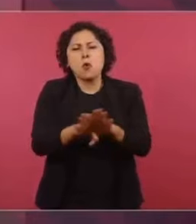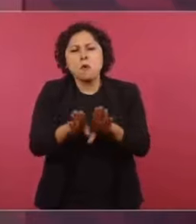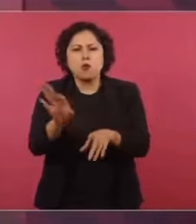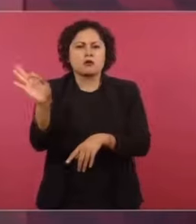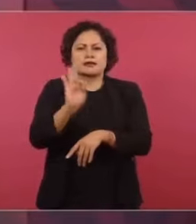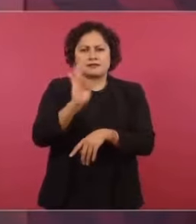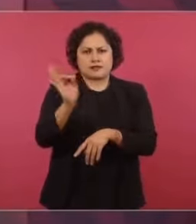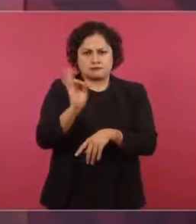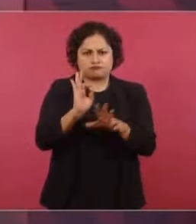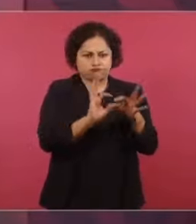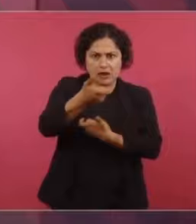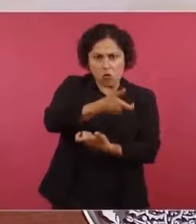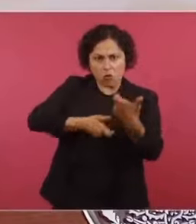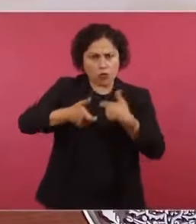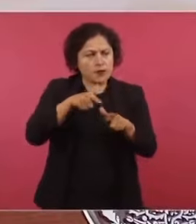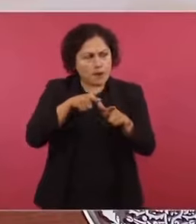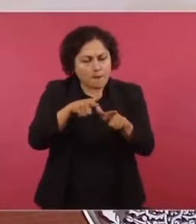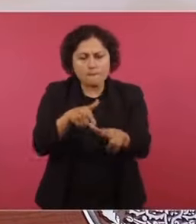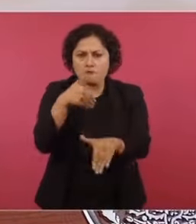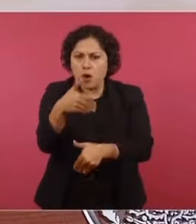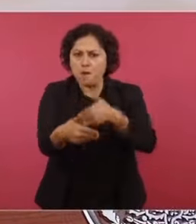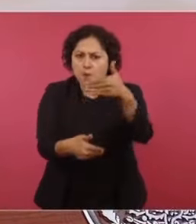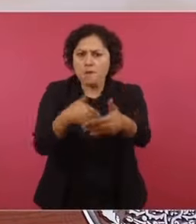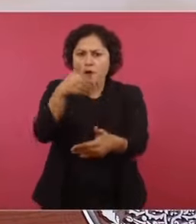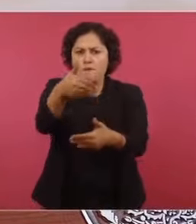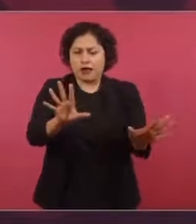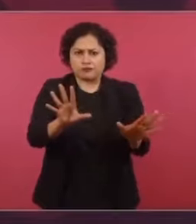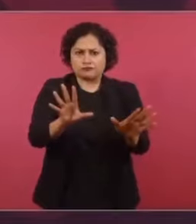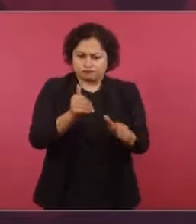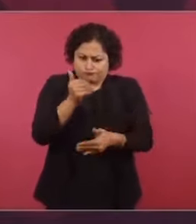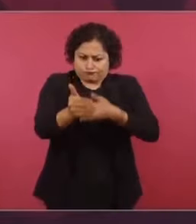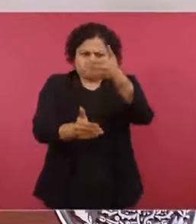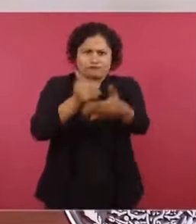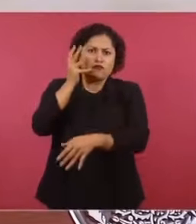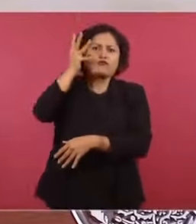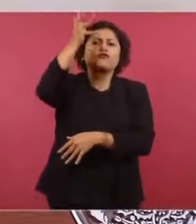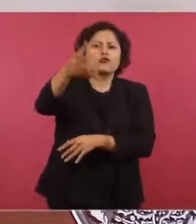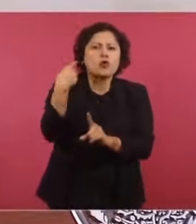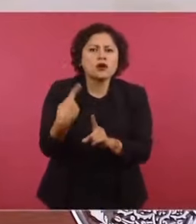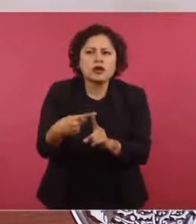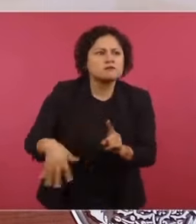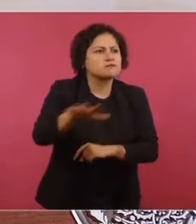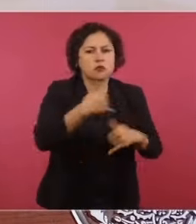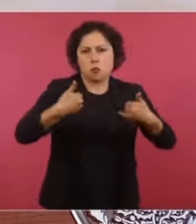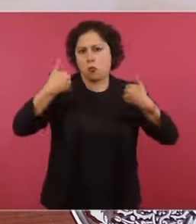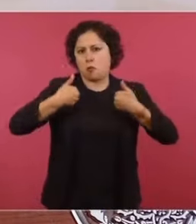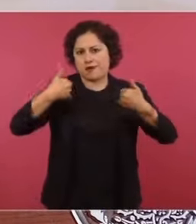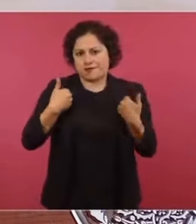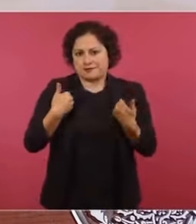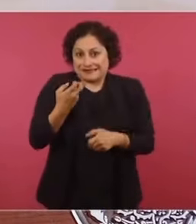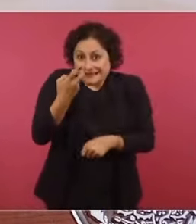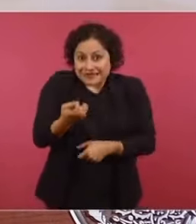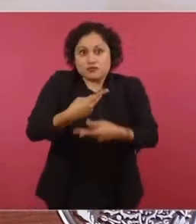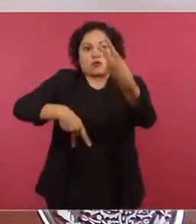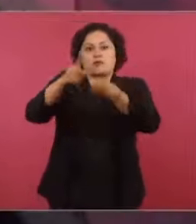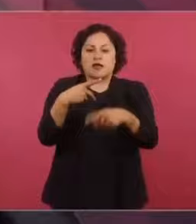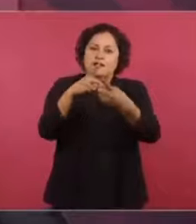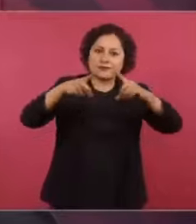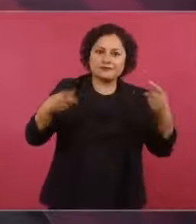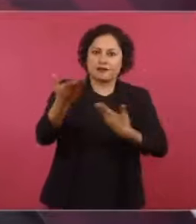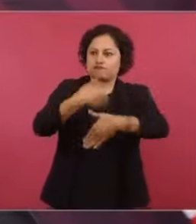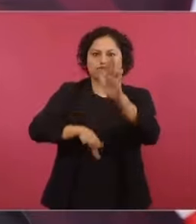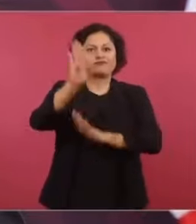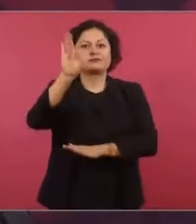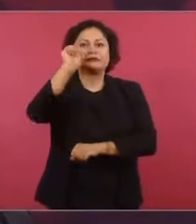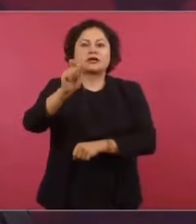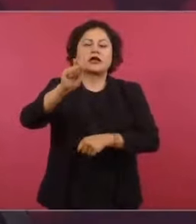esta integración económica con respeto a nuestras soberanías? Porque de eso depende el desarrollo, de eso depende el fortalecimiento de América del Norte, de toda